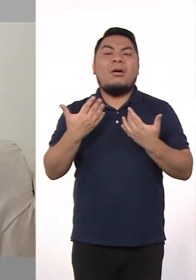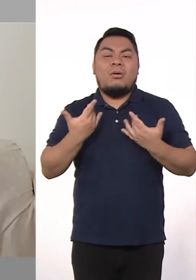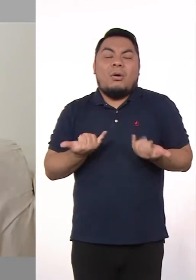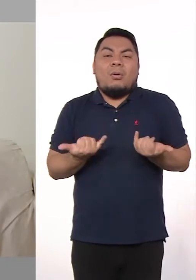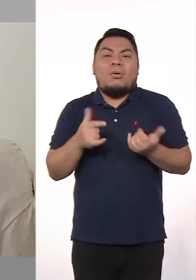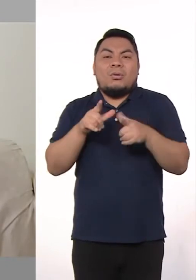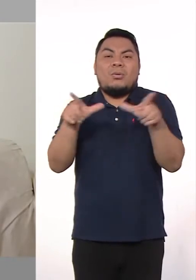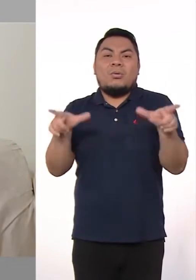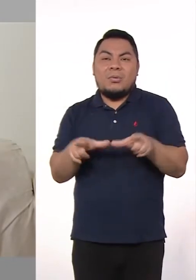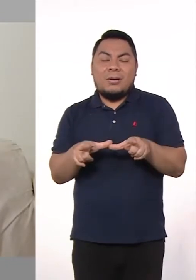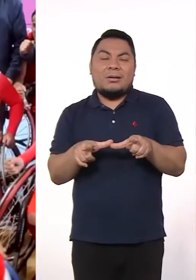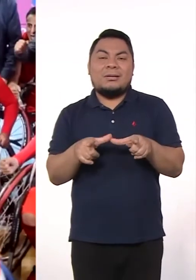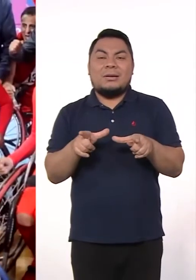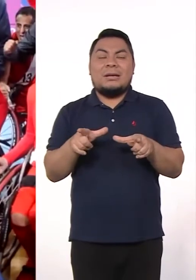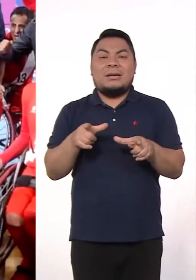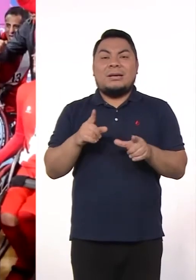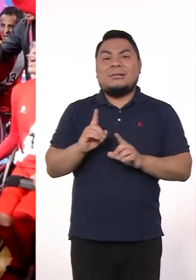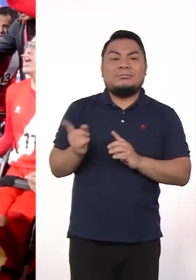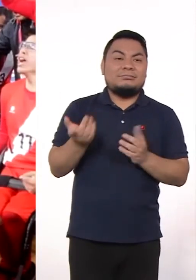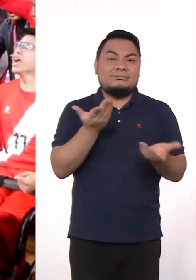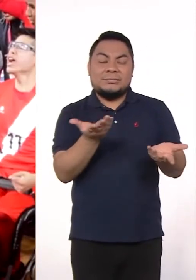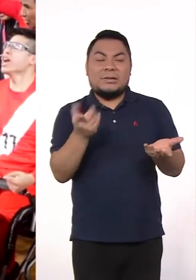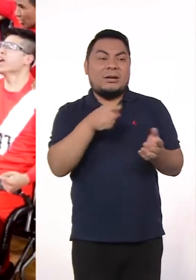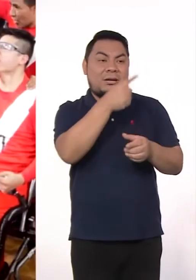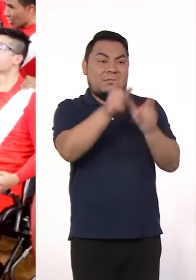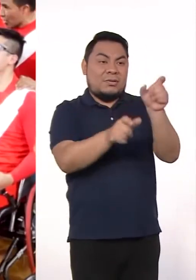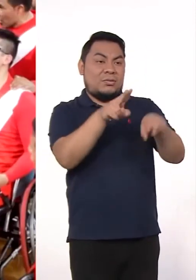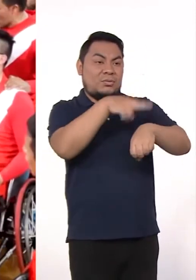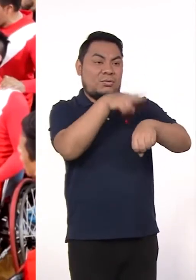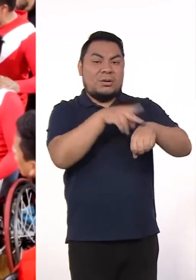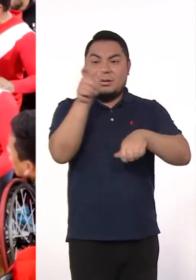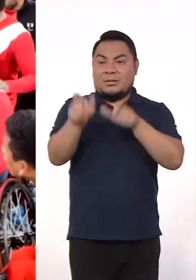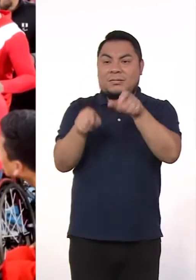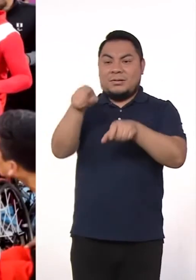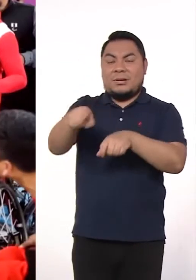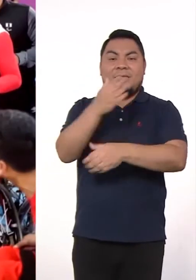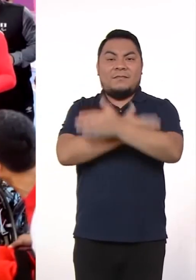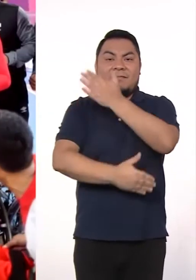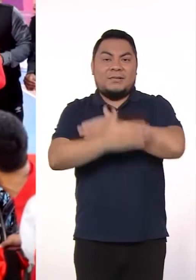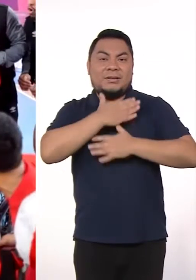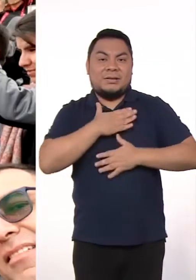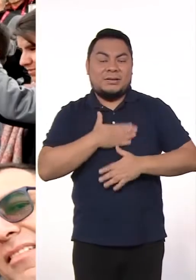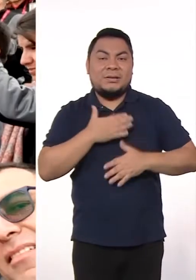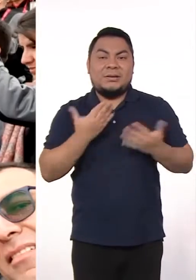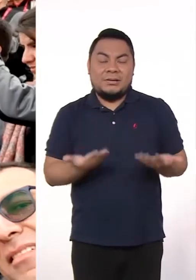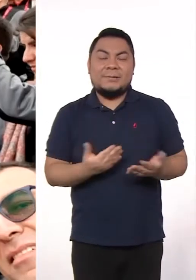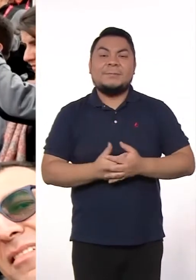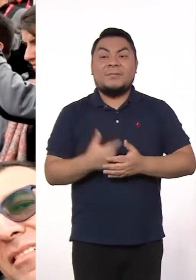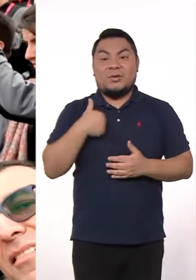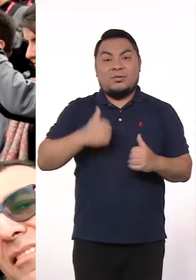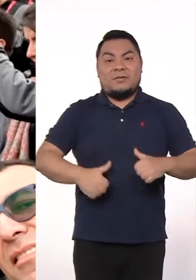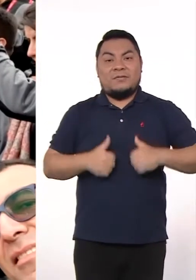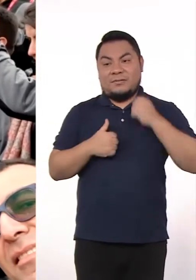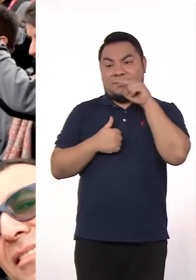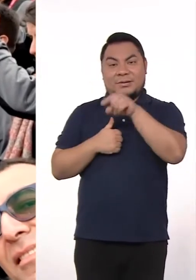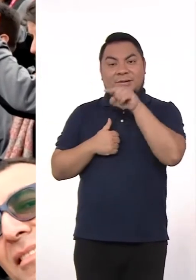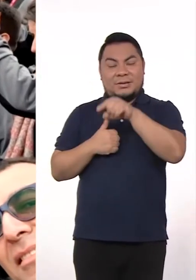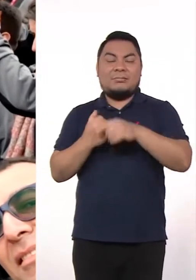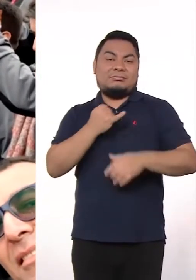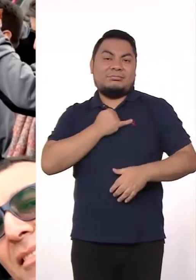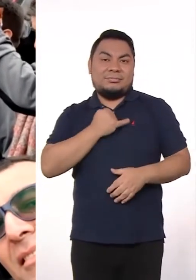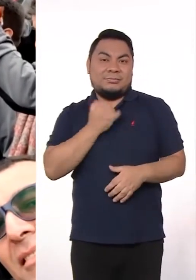paralelo en el cual están las personas con discapacidad física, que es en el cual yo me